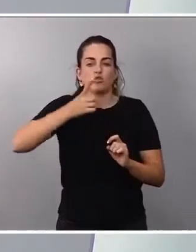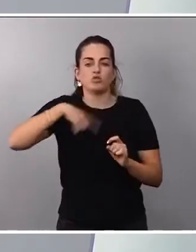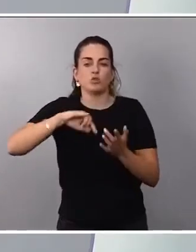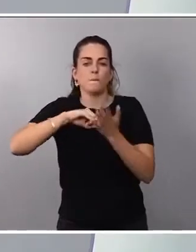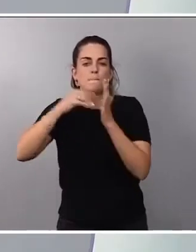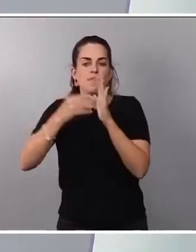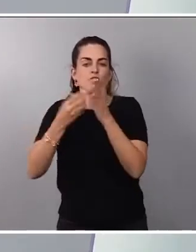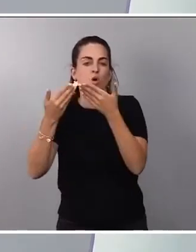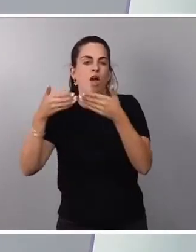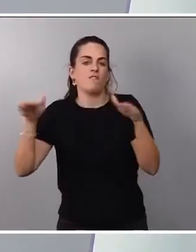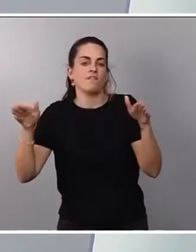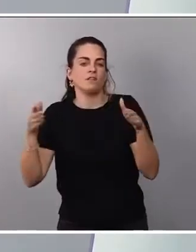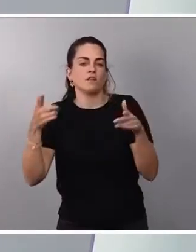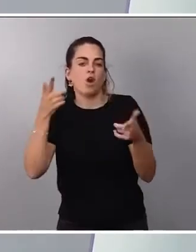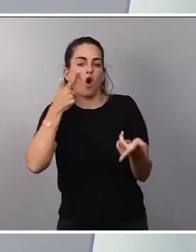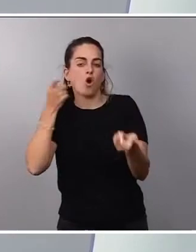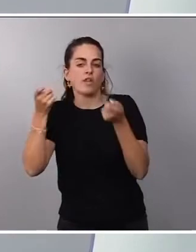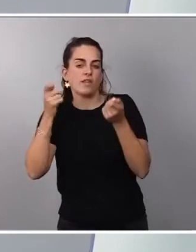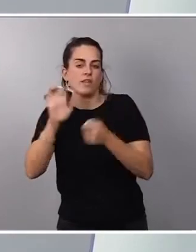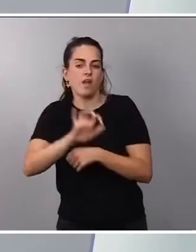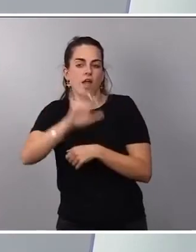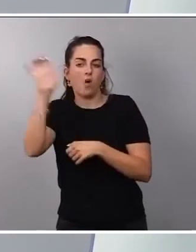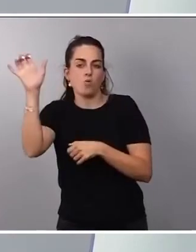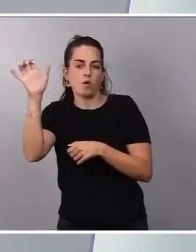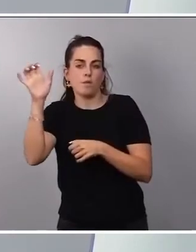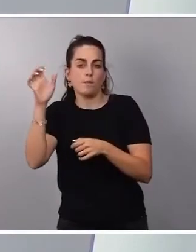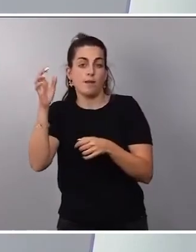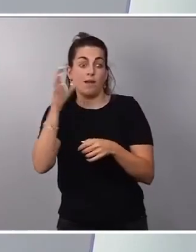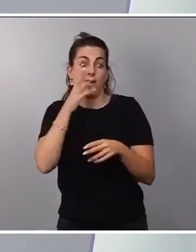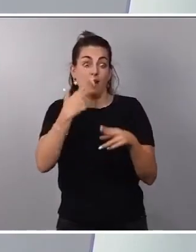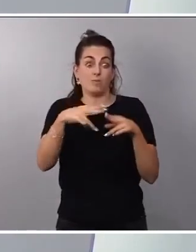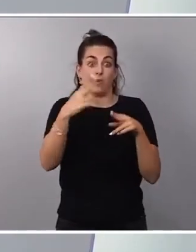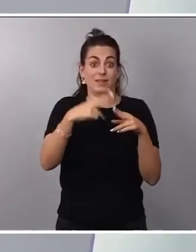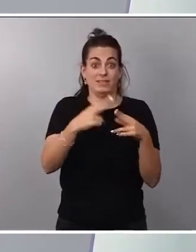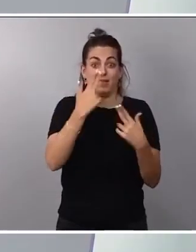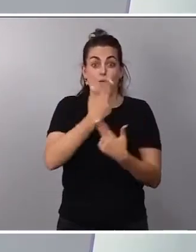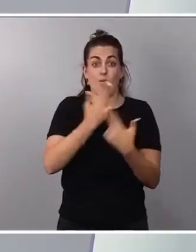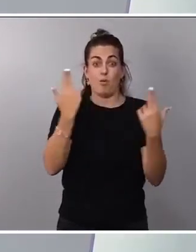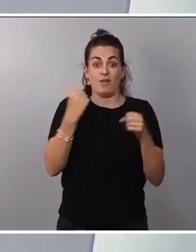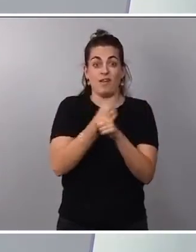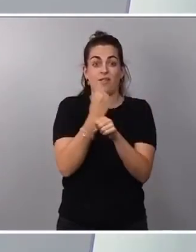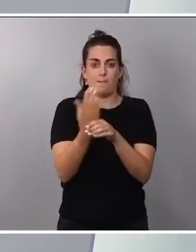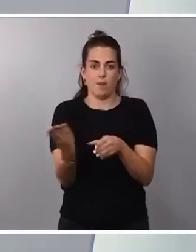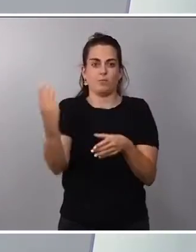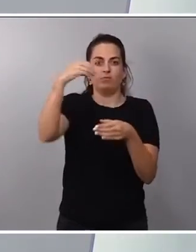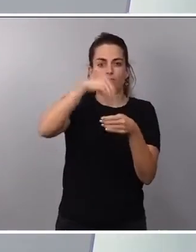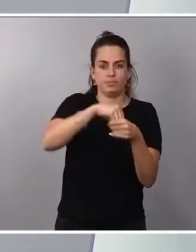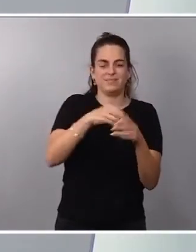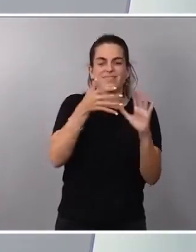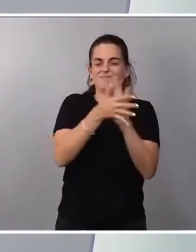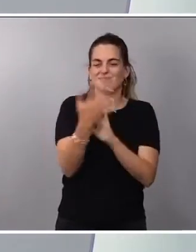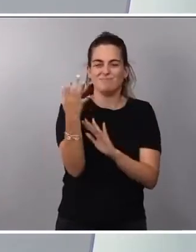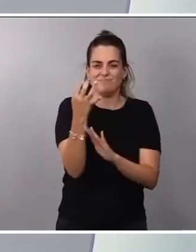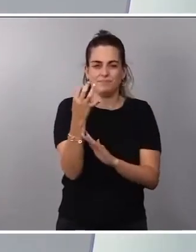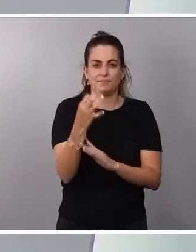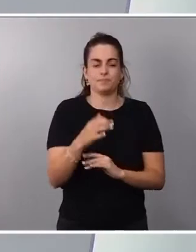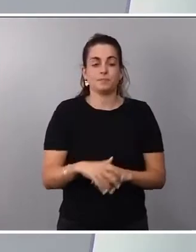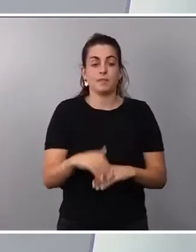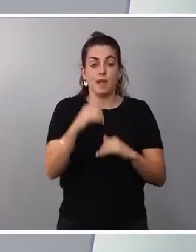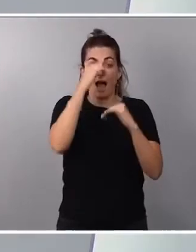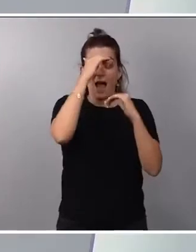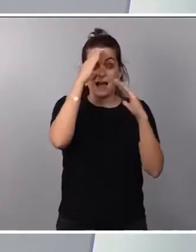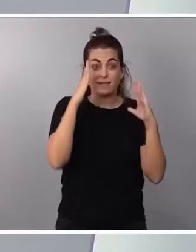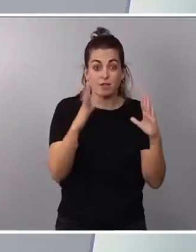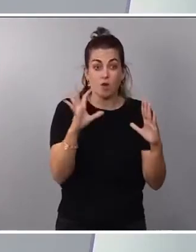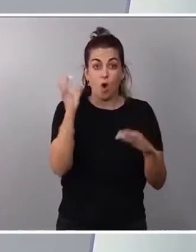coordinación europeo a las políticas públicas de empleo. ¿Qué quiere esto decir? Lo que quiere decir es que, en la conferencia sectorial